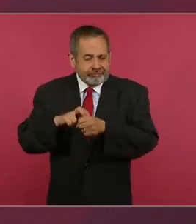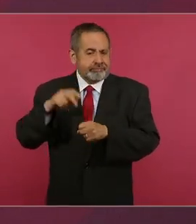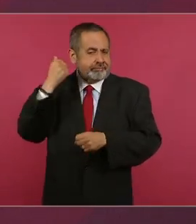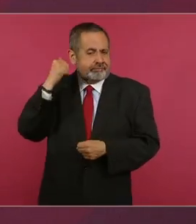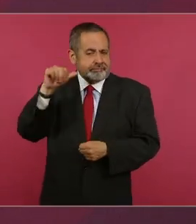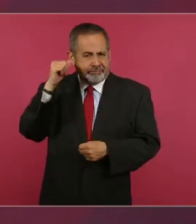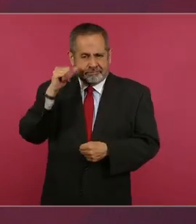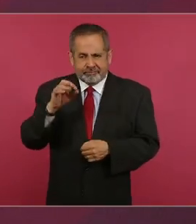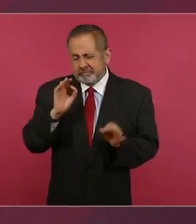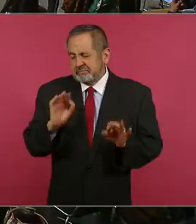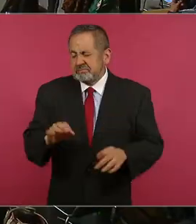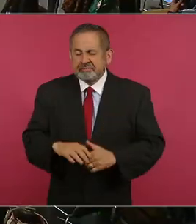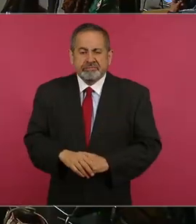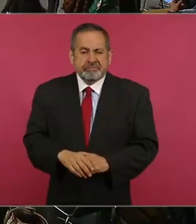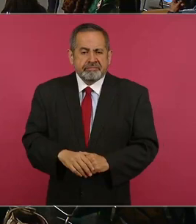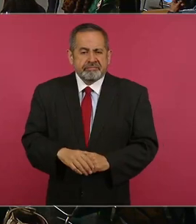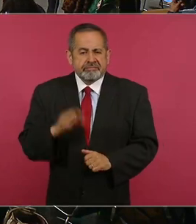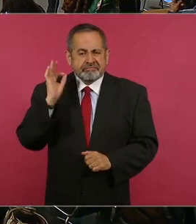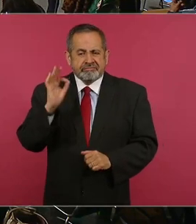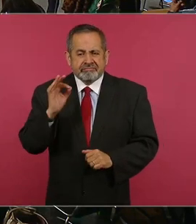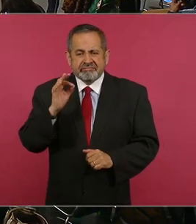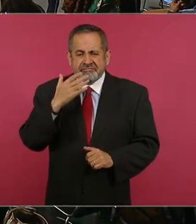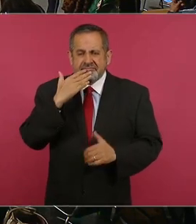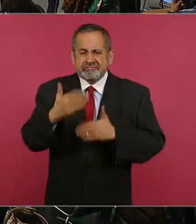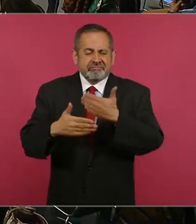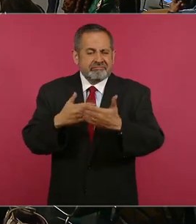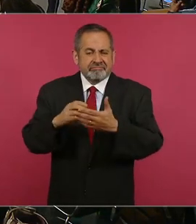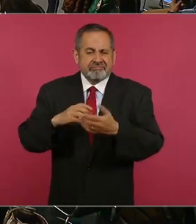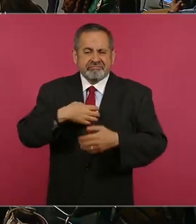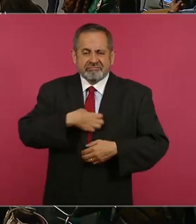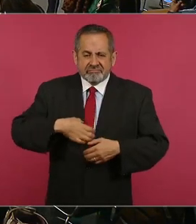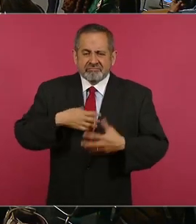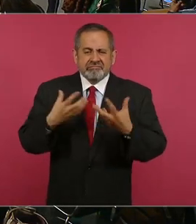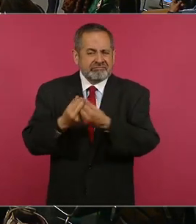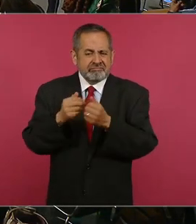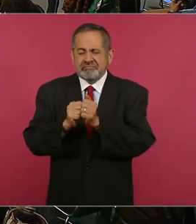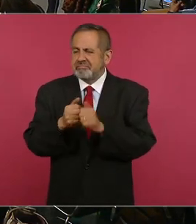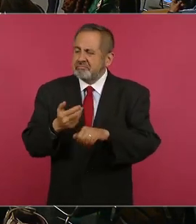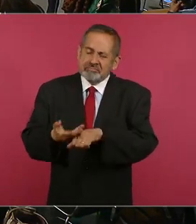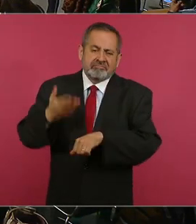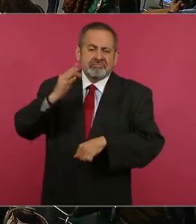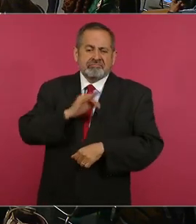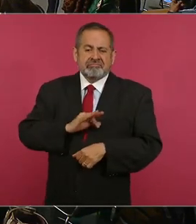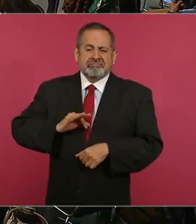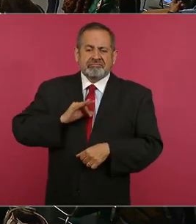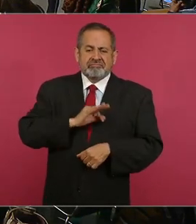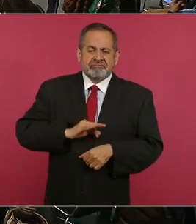van a estar, como lo merecen, muy felices. Entonces,